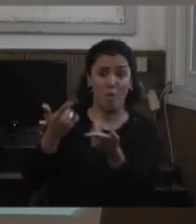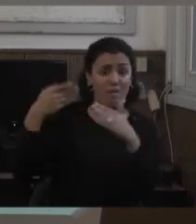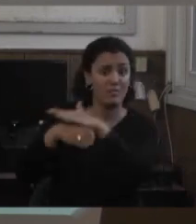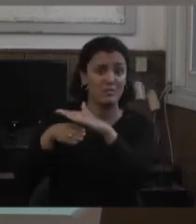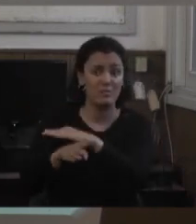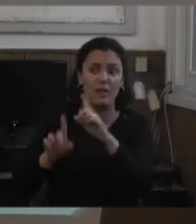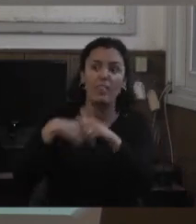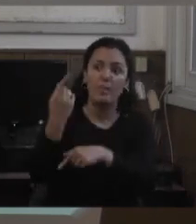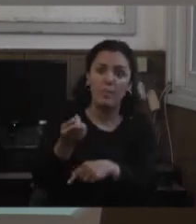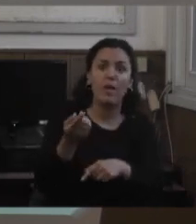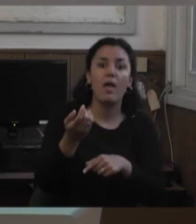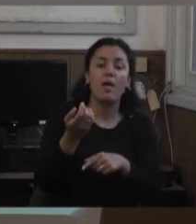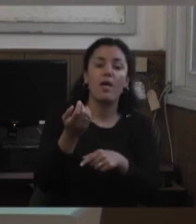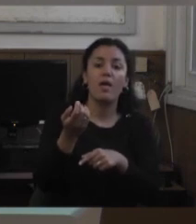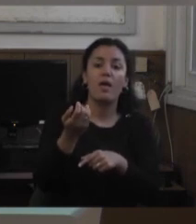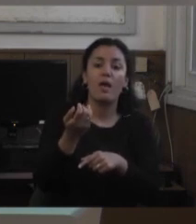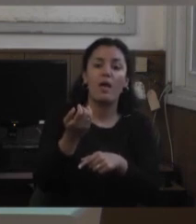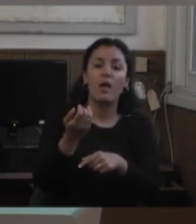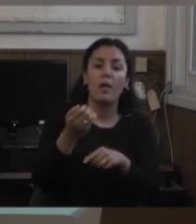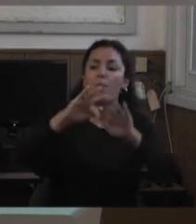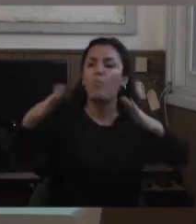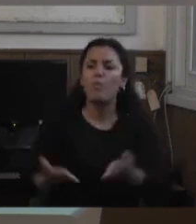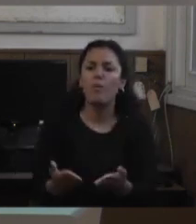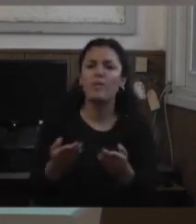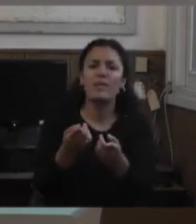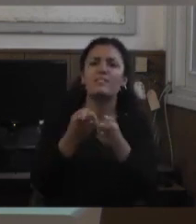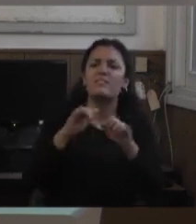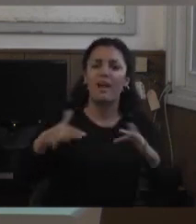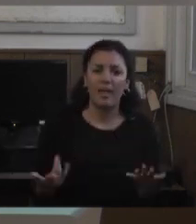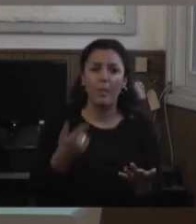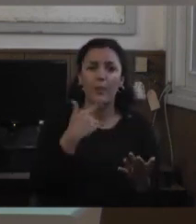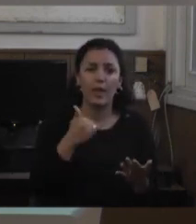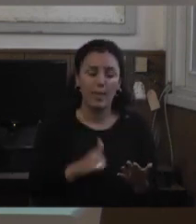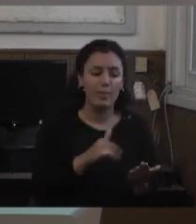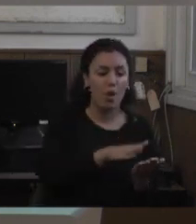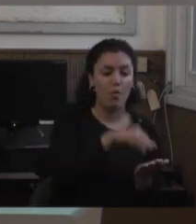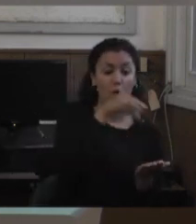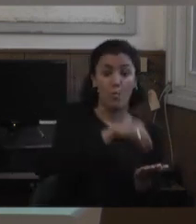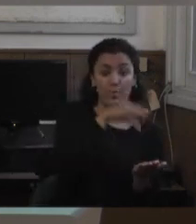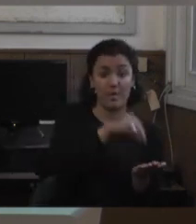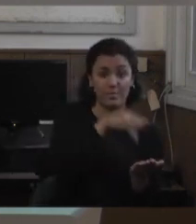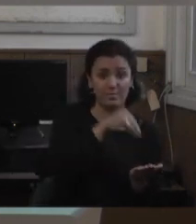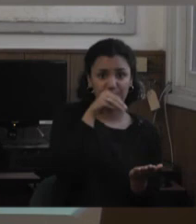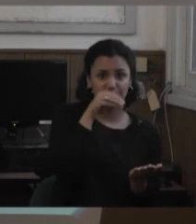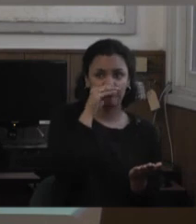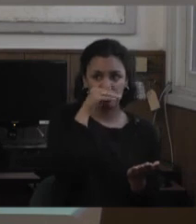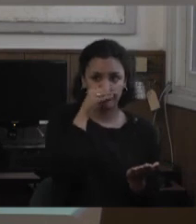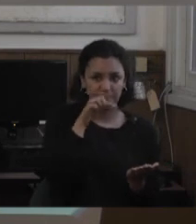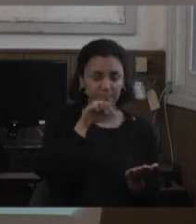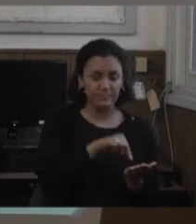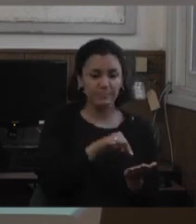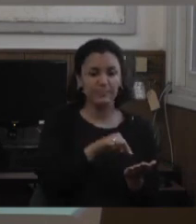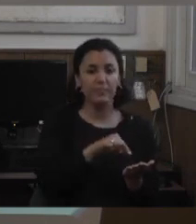y se trató de dar a cada universidad el escáner para que pueda digitalizar textos y se entregaron notebook a los estudiantes con